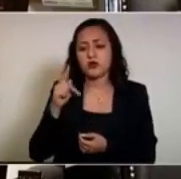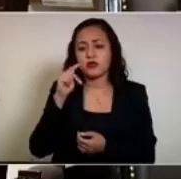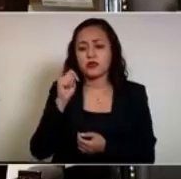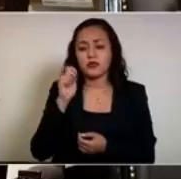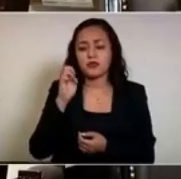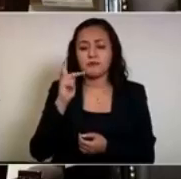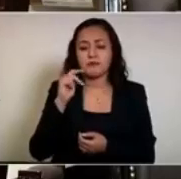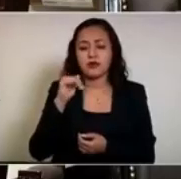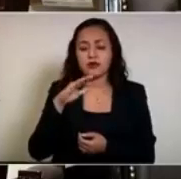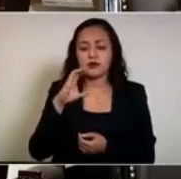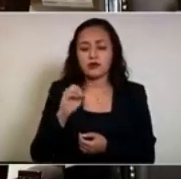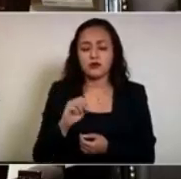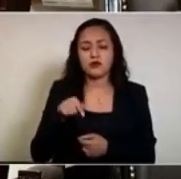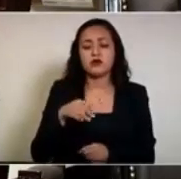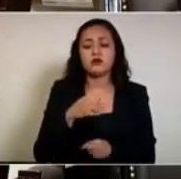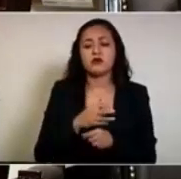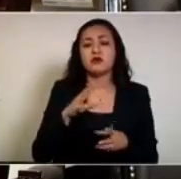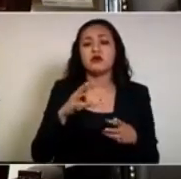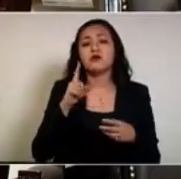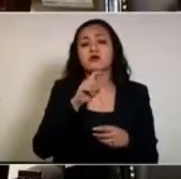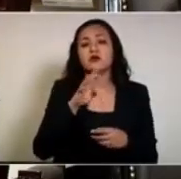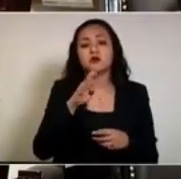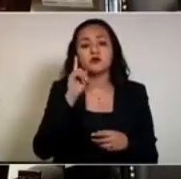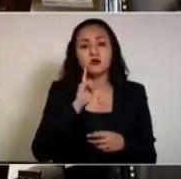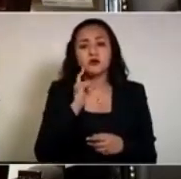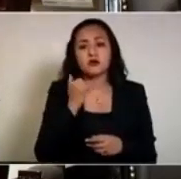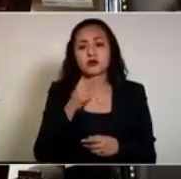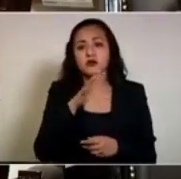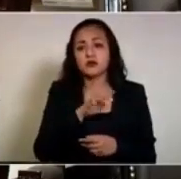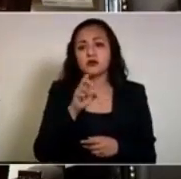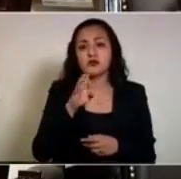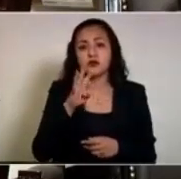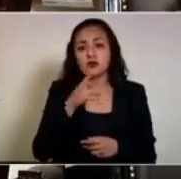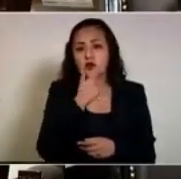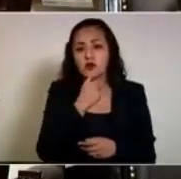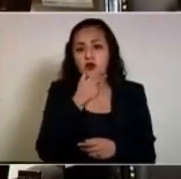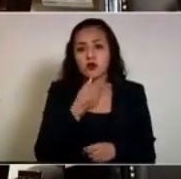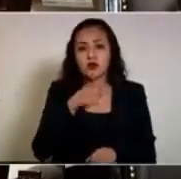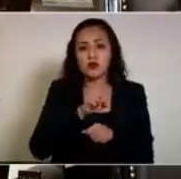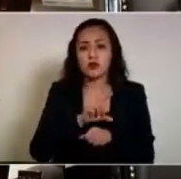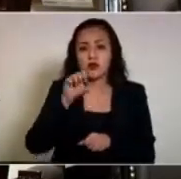Tepanco de López. Un total de 104 mujeres y 534 hombres al día de hoy, gobernador.